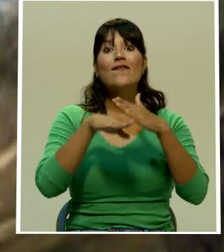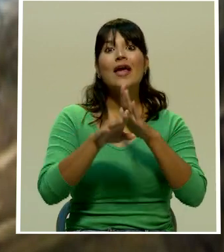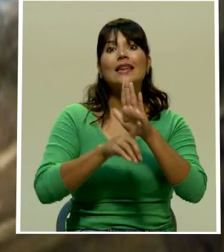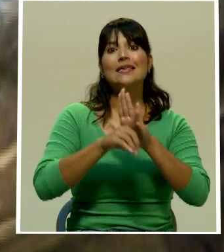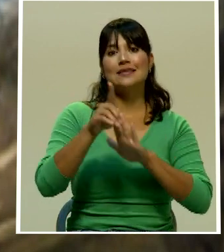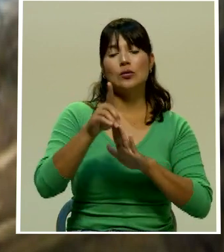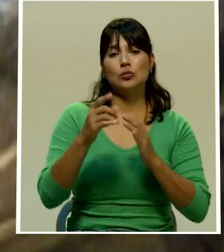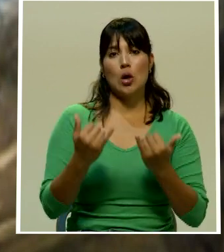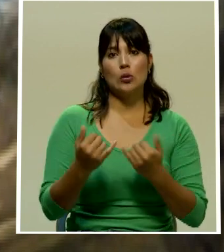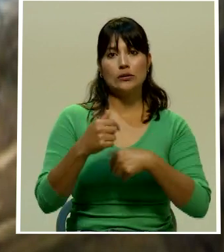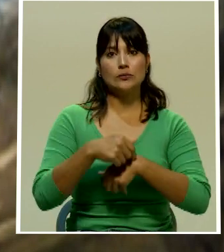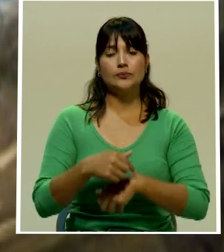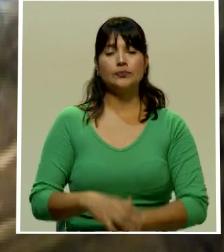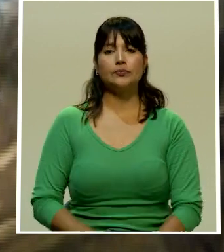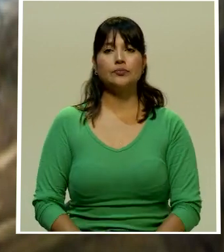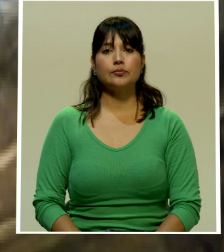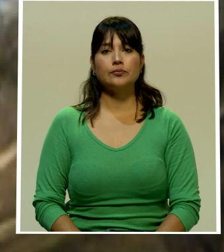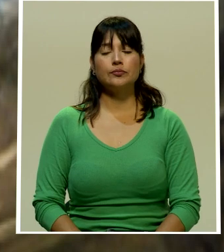en este momento